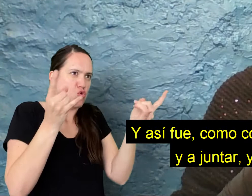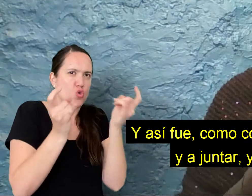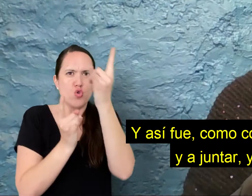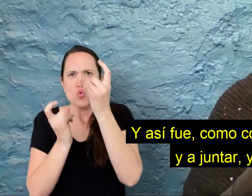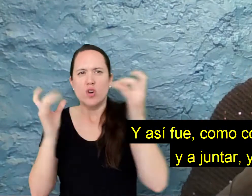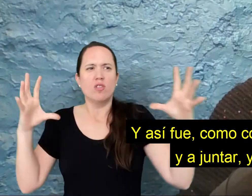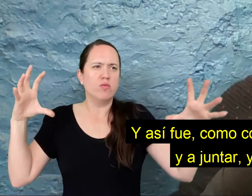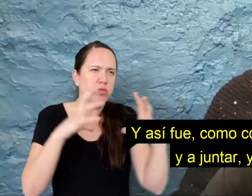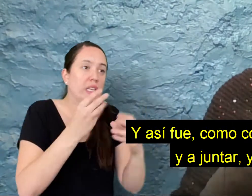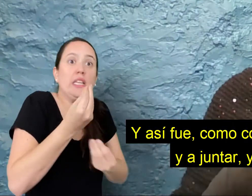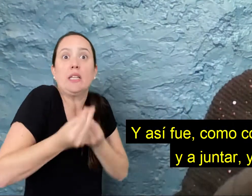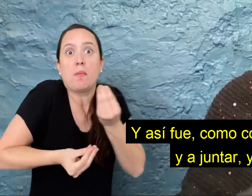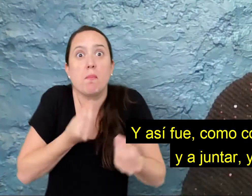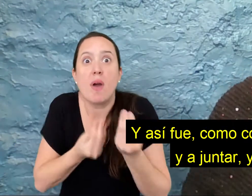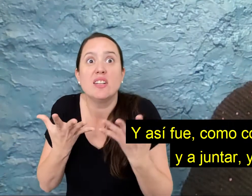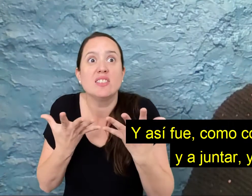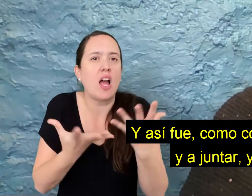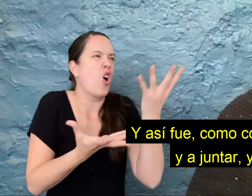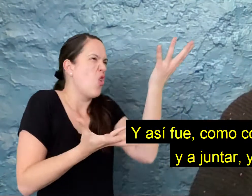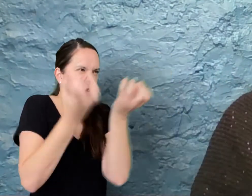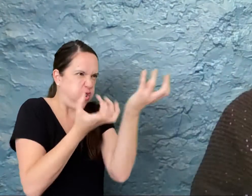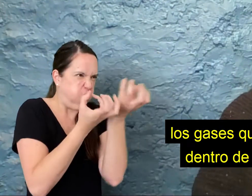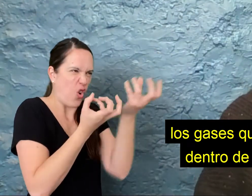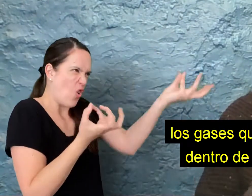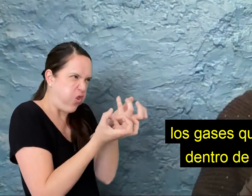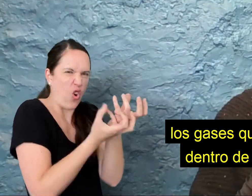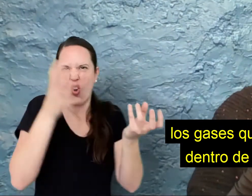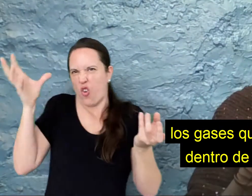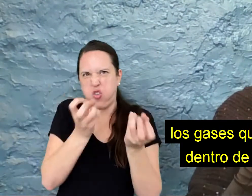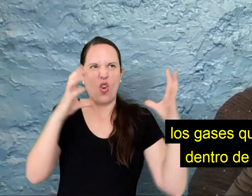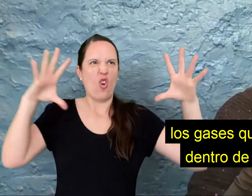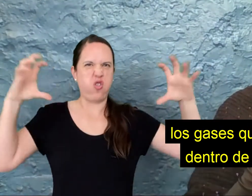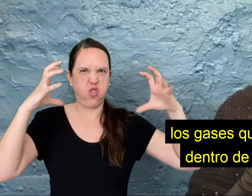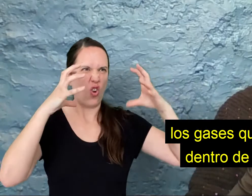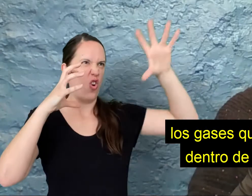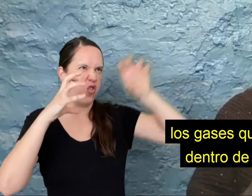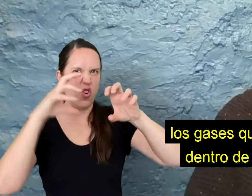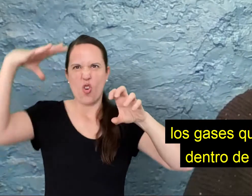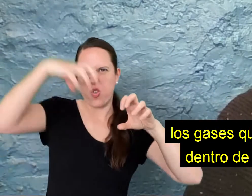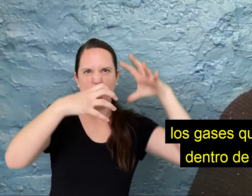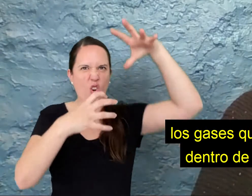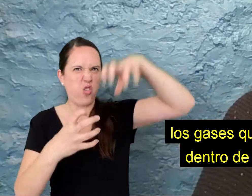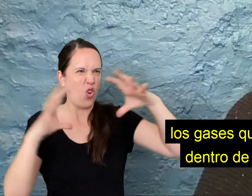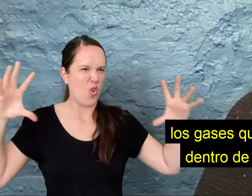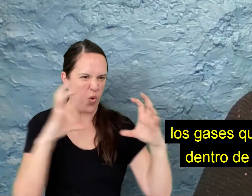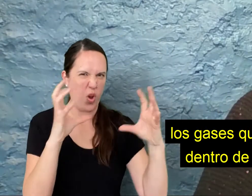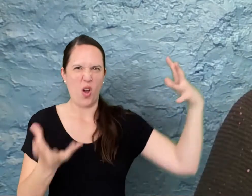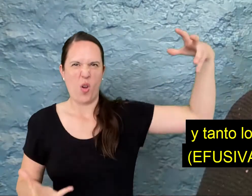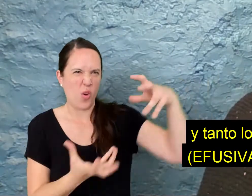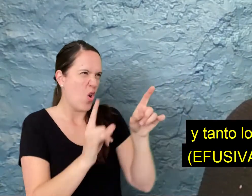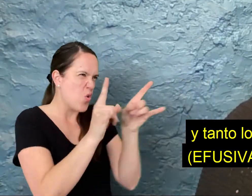juntar y juntar los gases que estaban dentro de la nube.